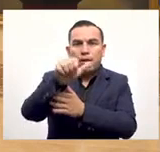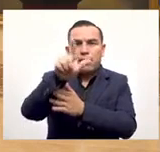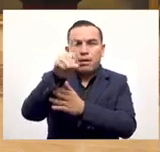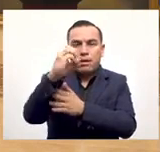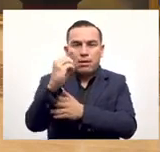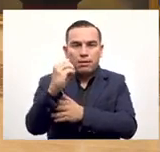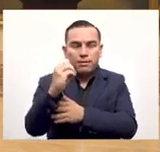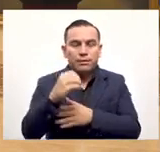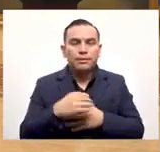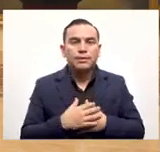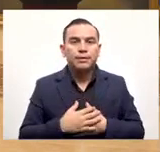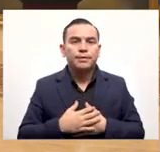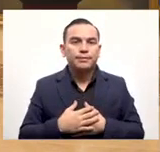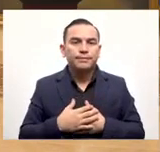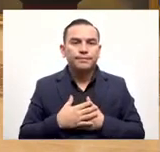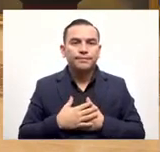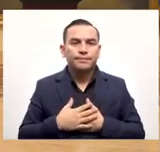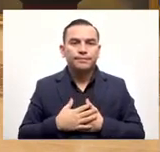solo centavo de saldo.